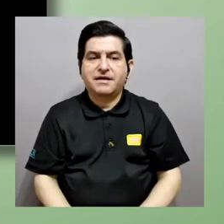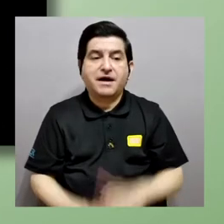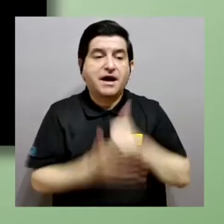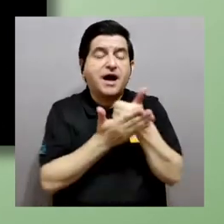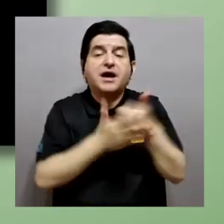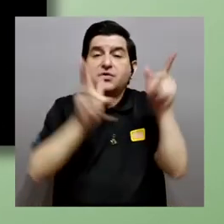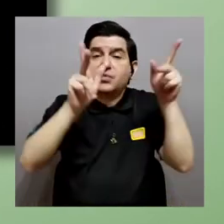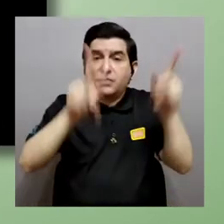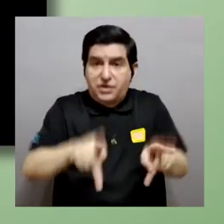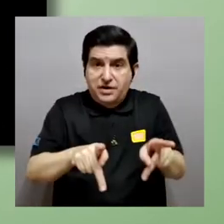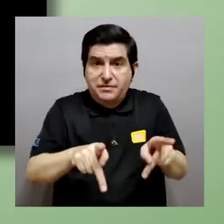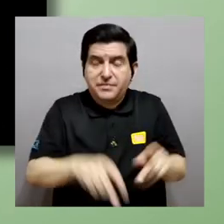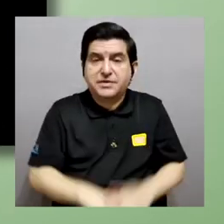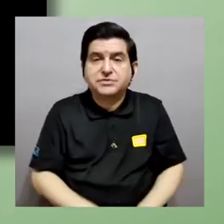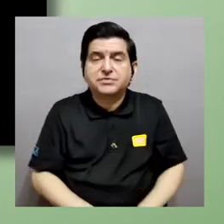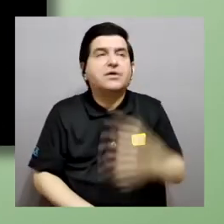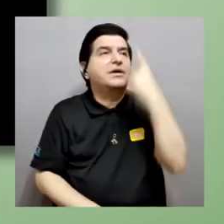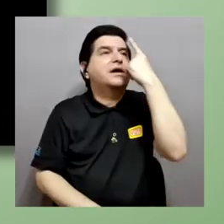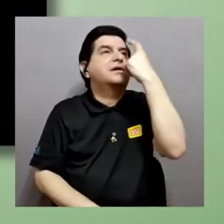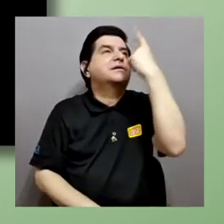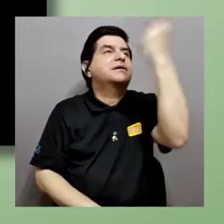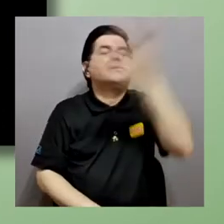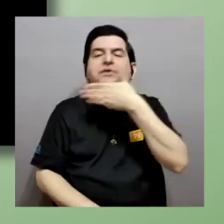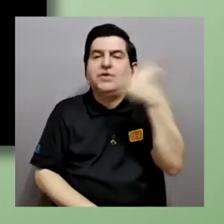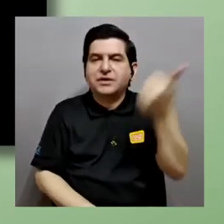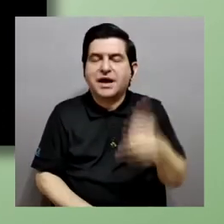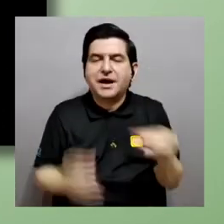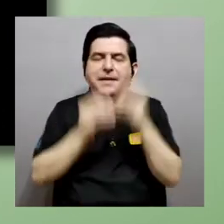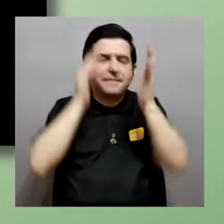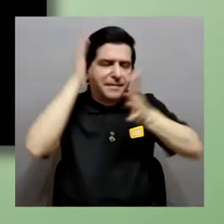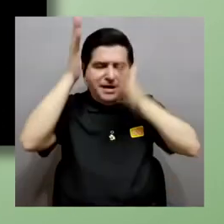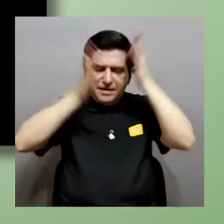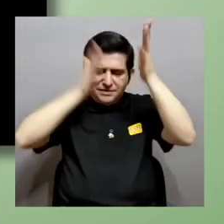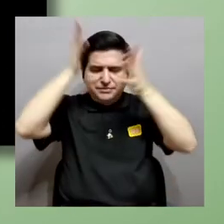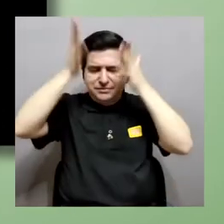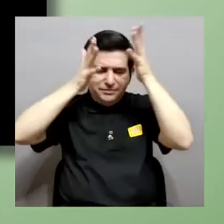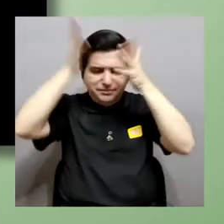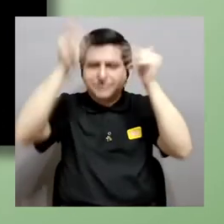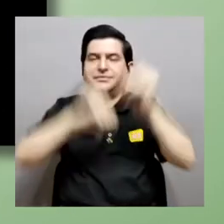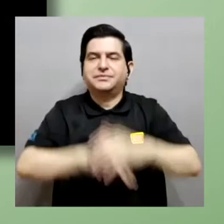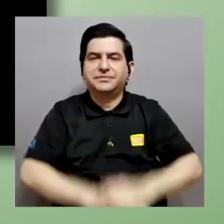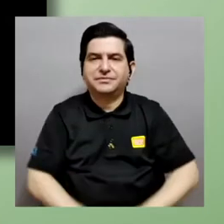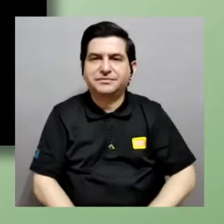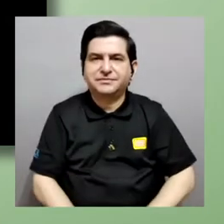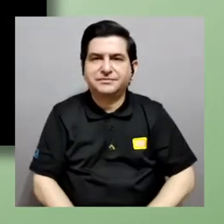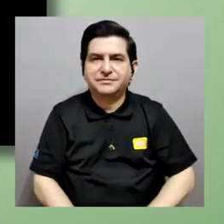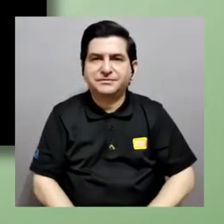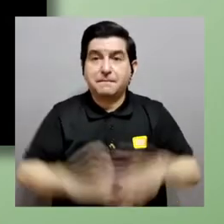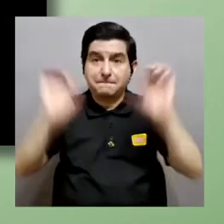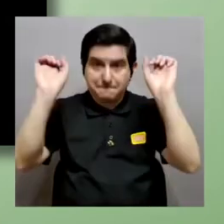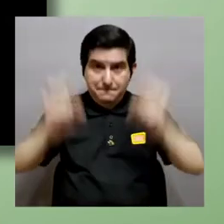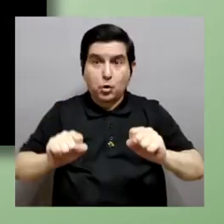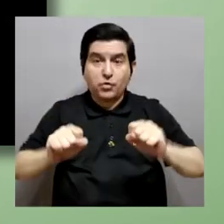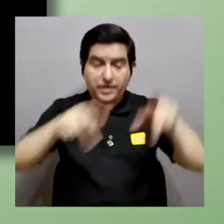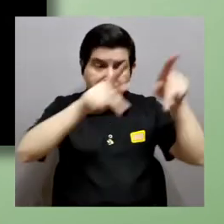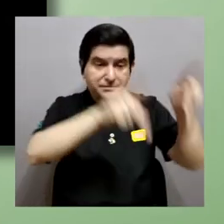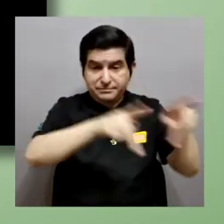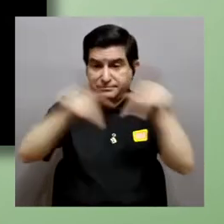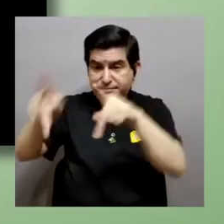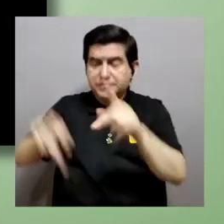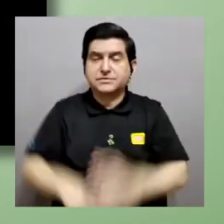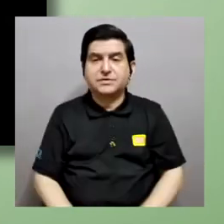ayudarle a las personas a soñar mejor, a ser más creativos, a ser más,